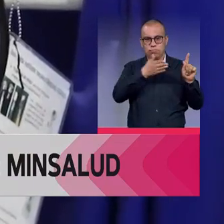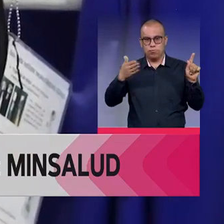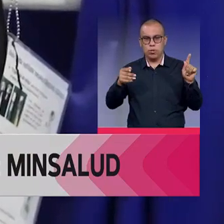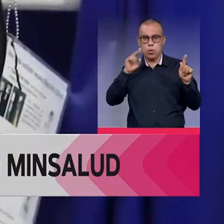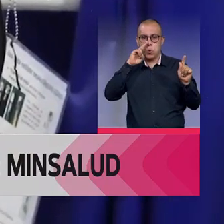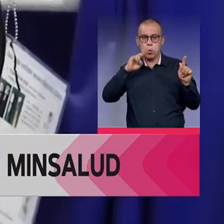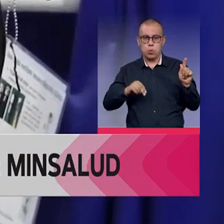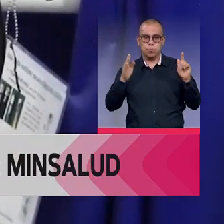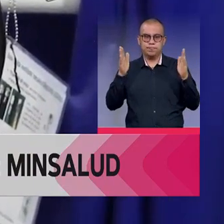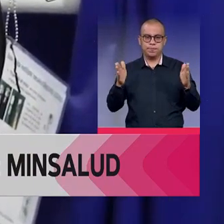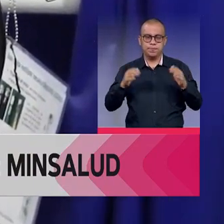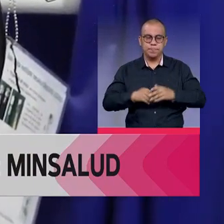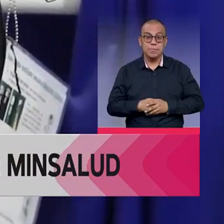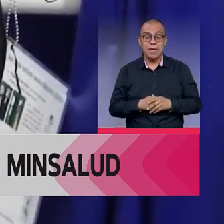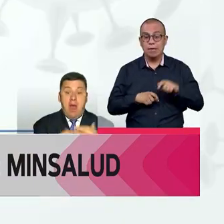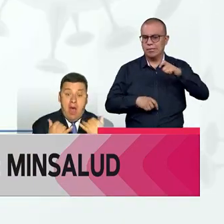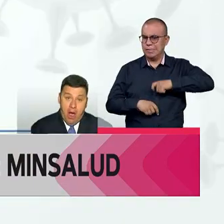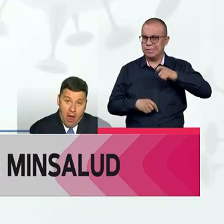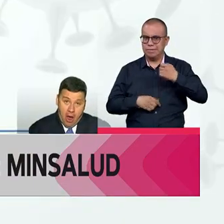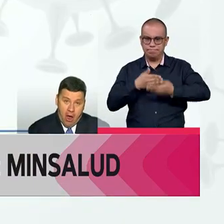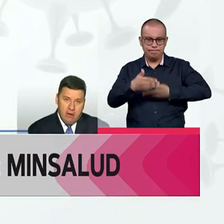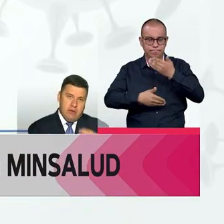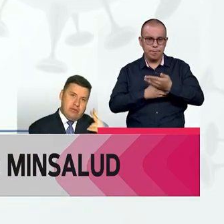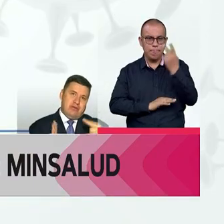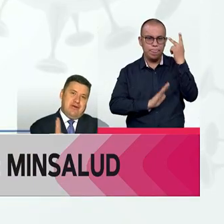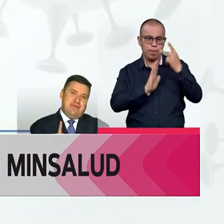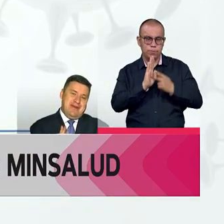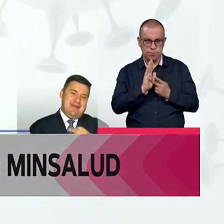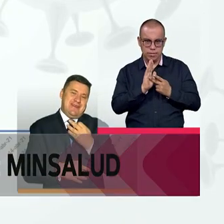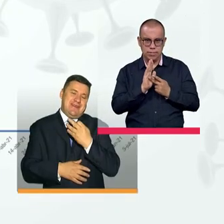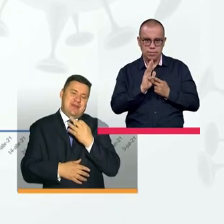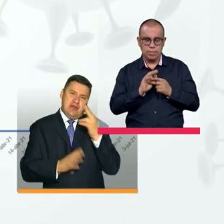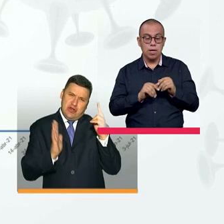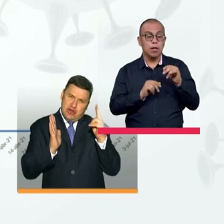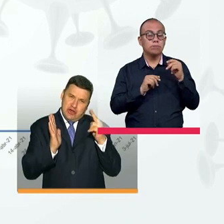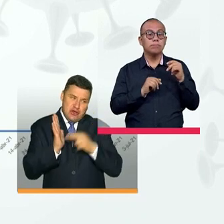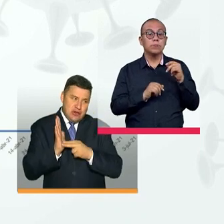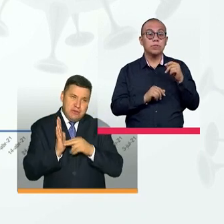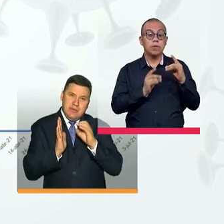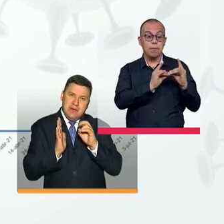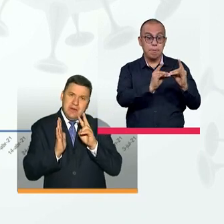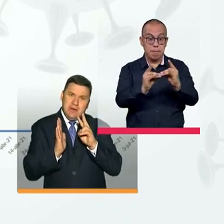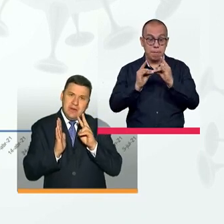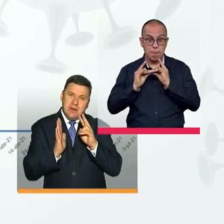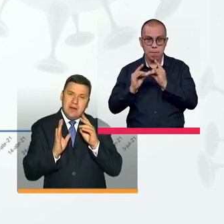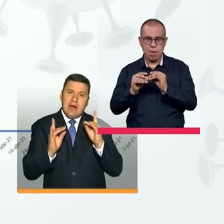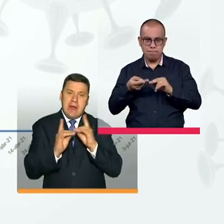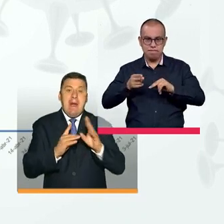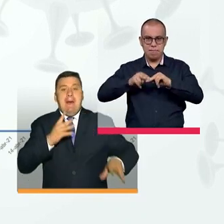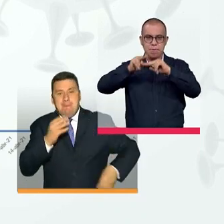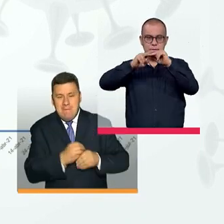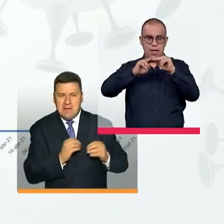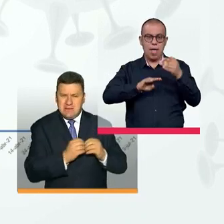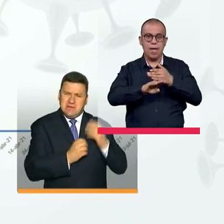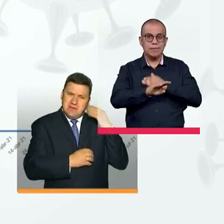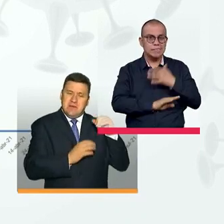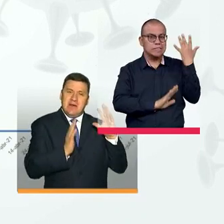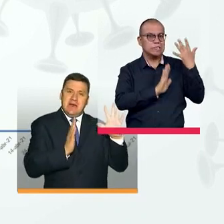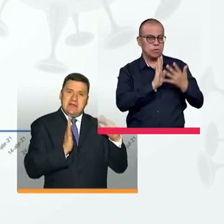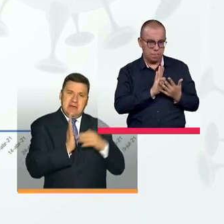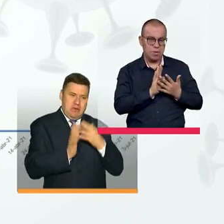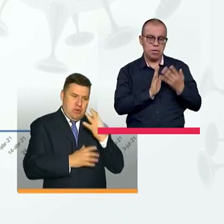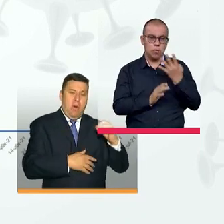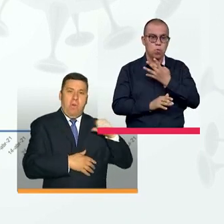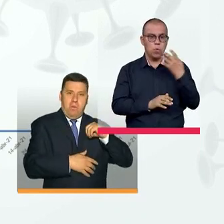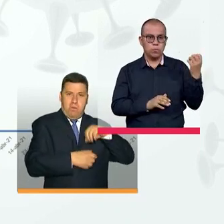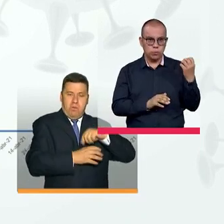de julio. En este momento la necesidad está en 2.002 camas adicionales a las 5.400 que